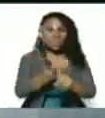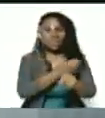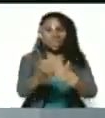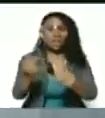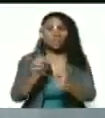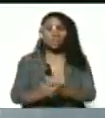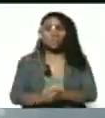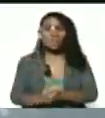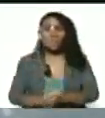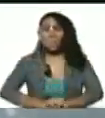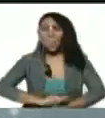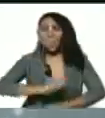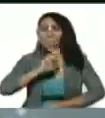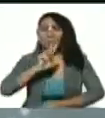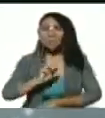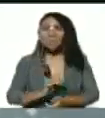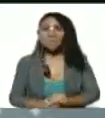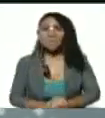de crueldad.